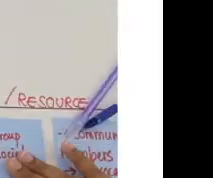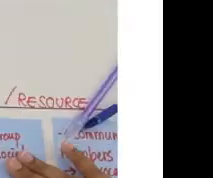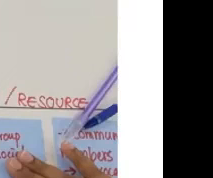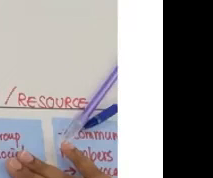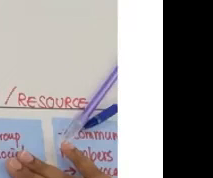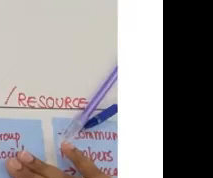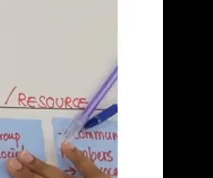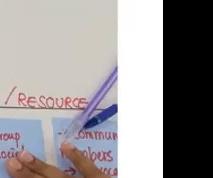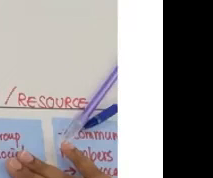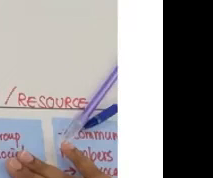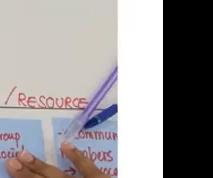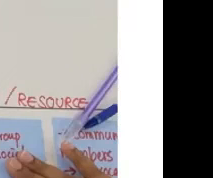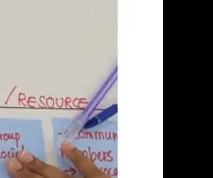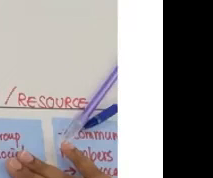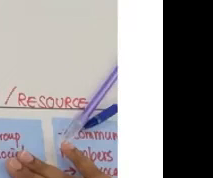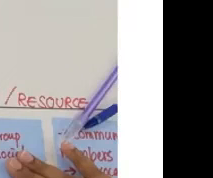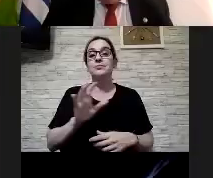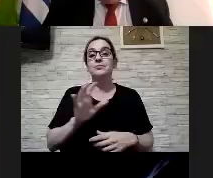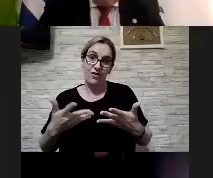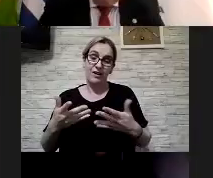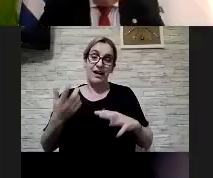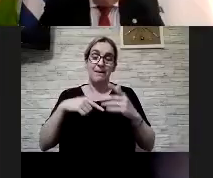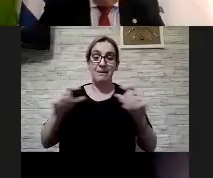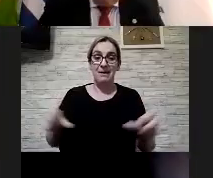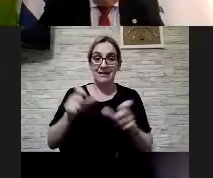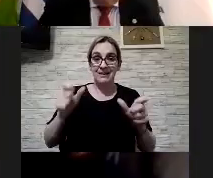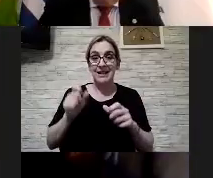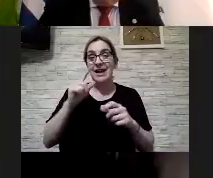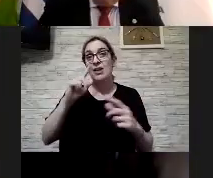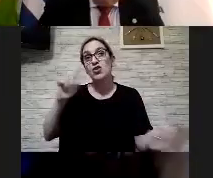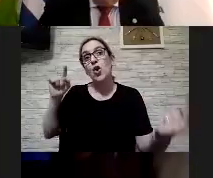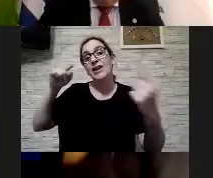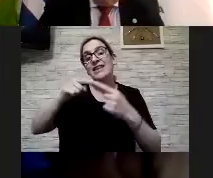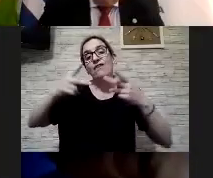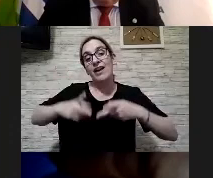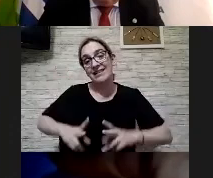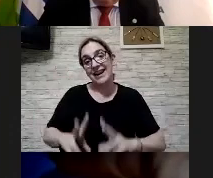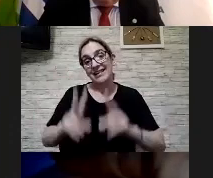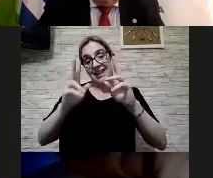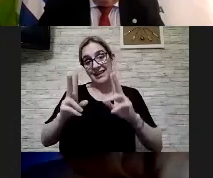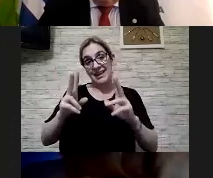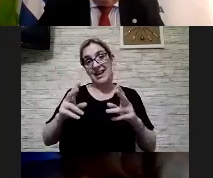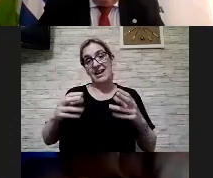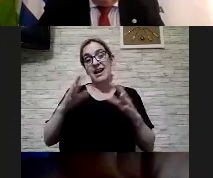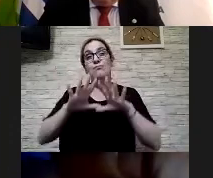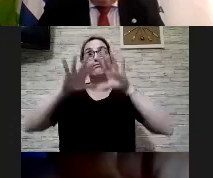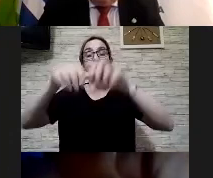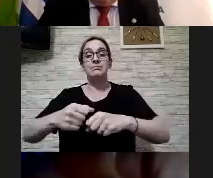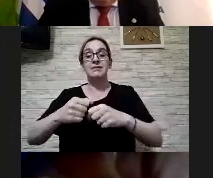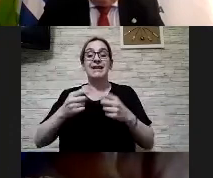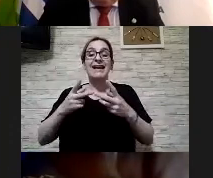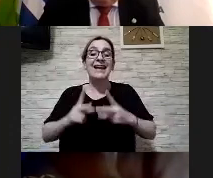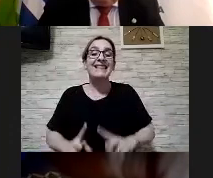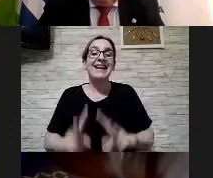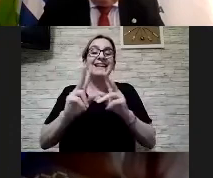menos concreto que es bueno el objetivo ese objetivo qué estrategias puedo elaborar de esa estrategia qué